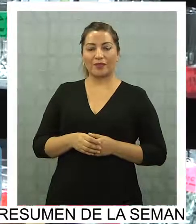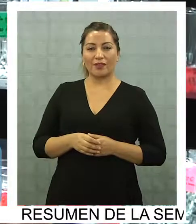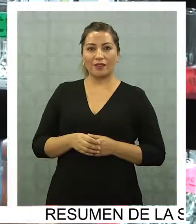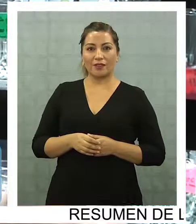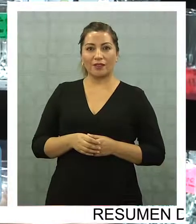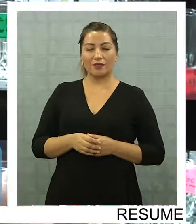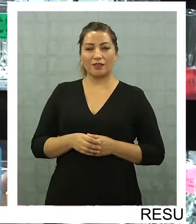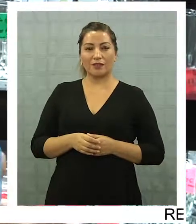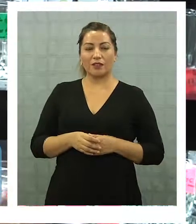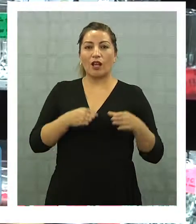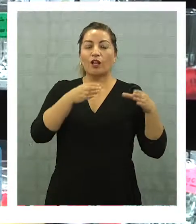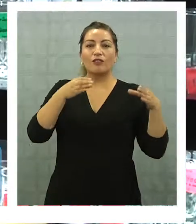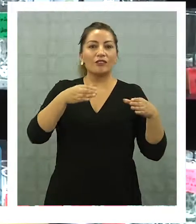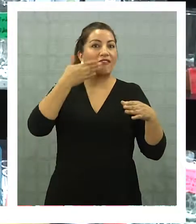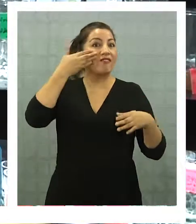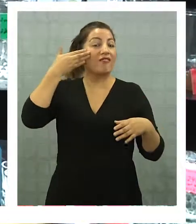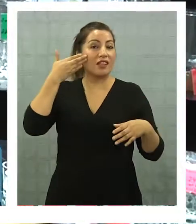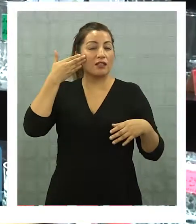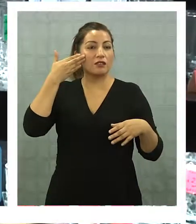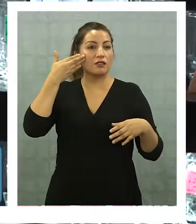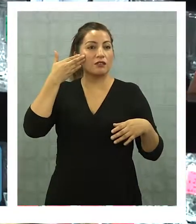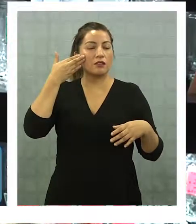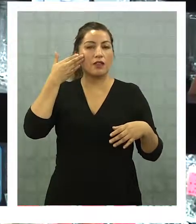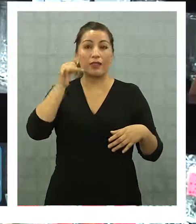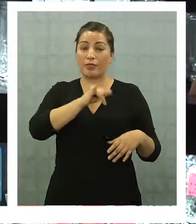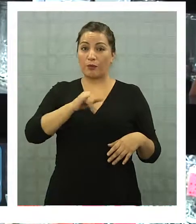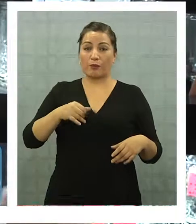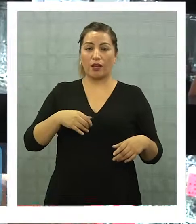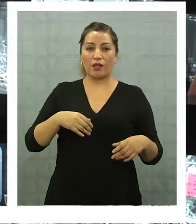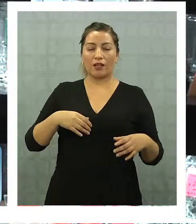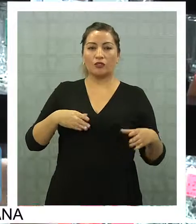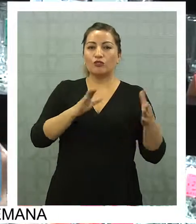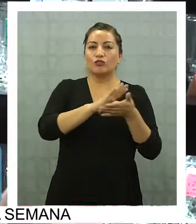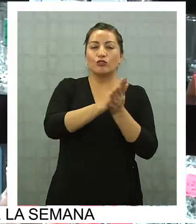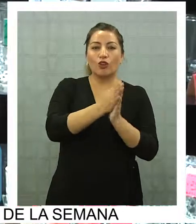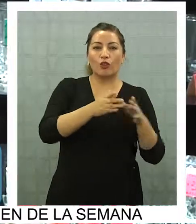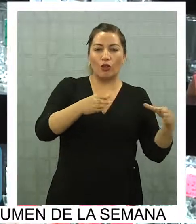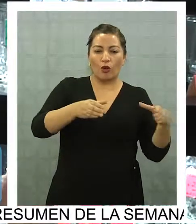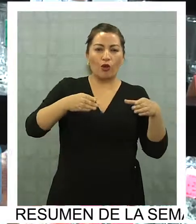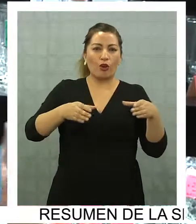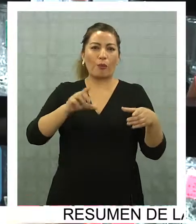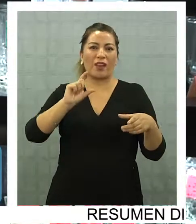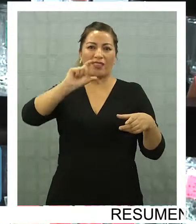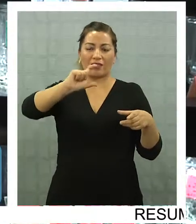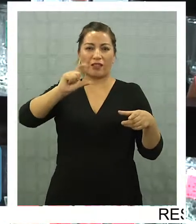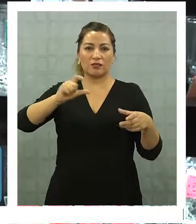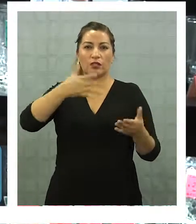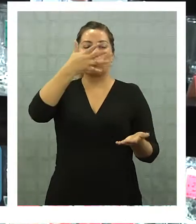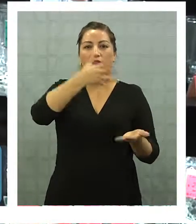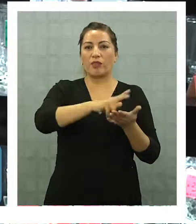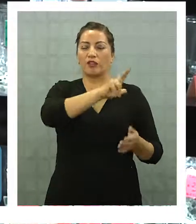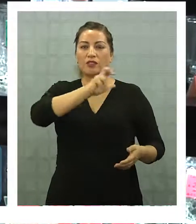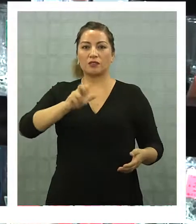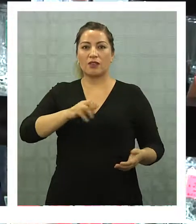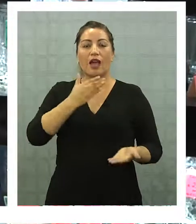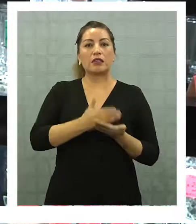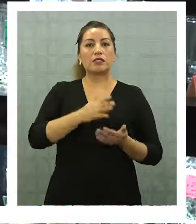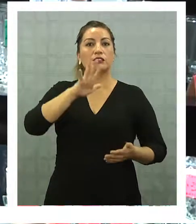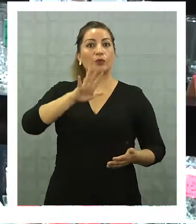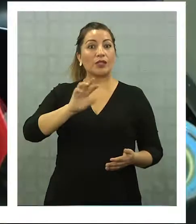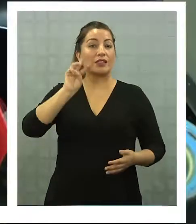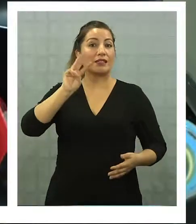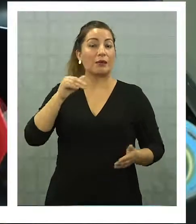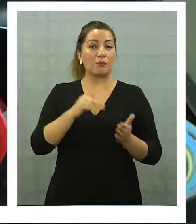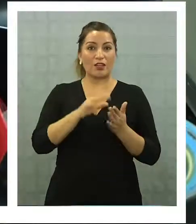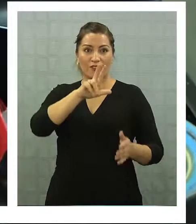están... bueno, la losa blanca es que más sale. Después tenemos los juegos de losa, que igual es algo que sale harto, porque tenemos de 9.900 hasta 53.900.